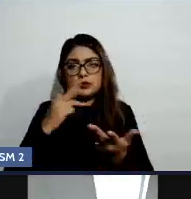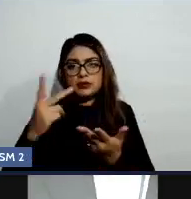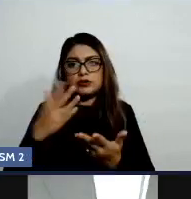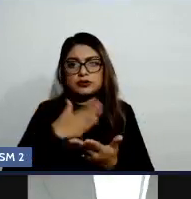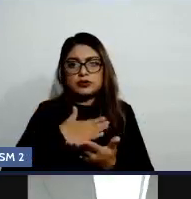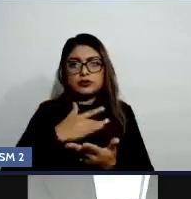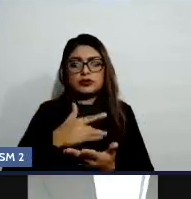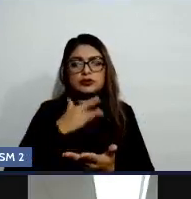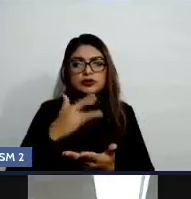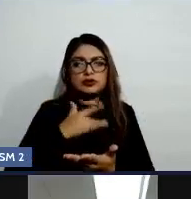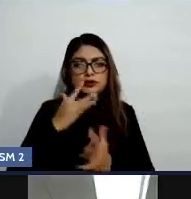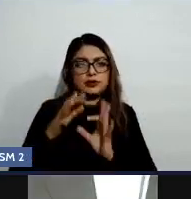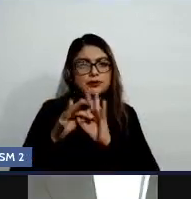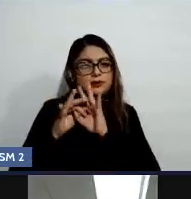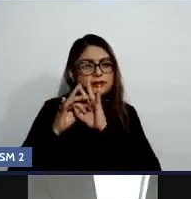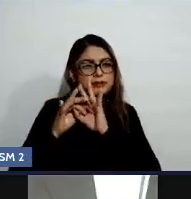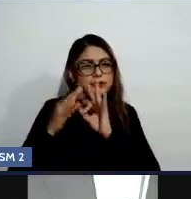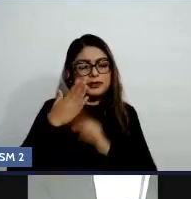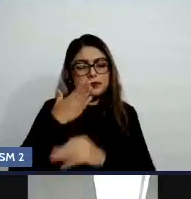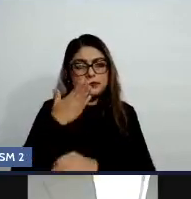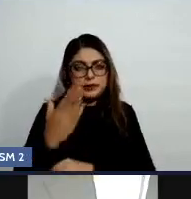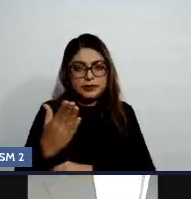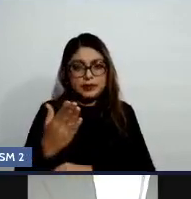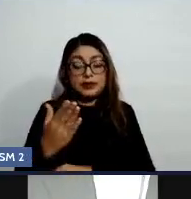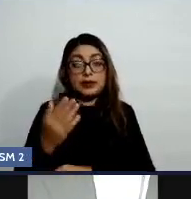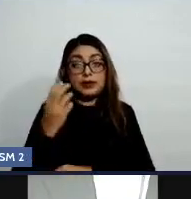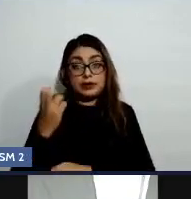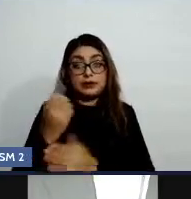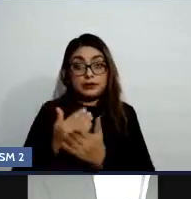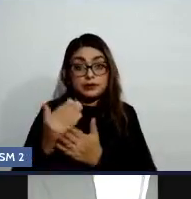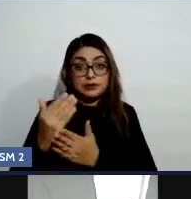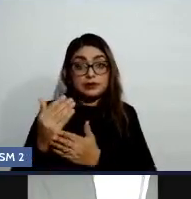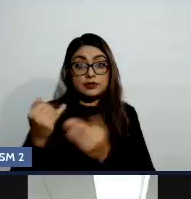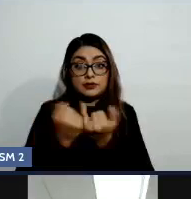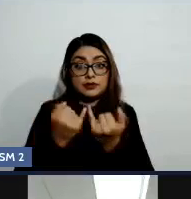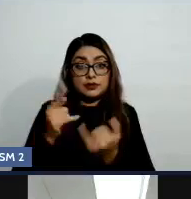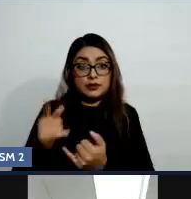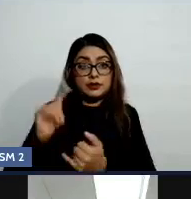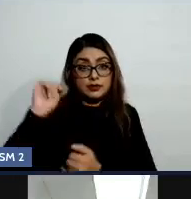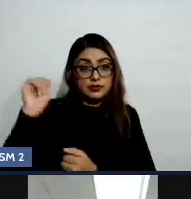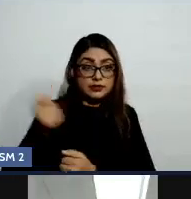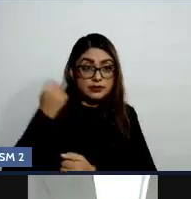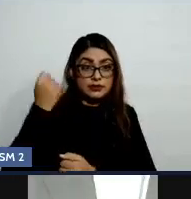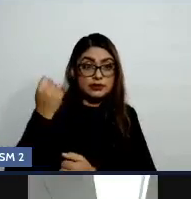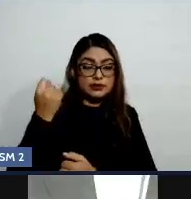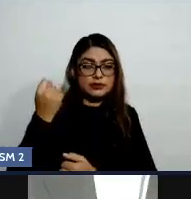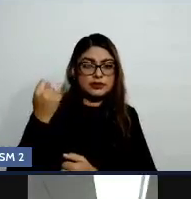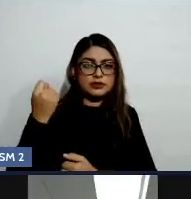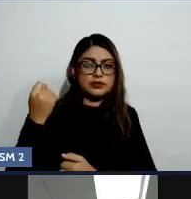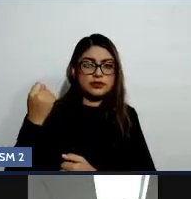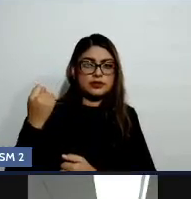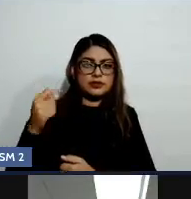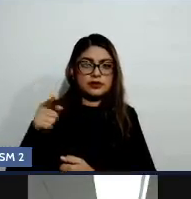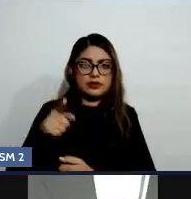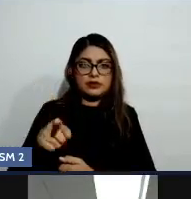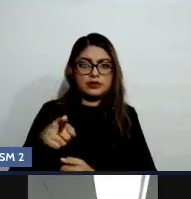comunitario, el uso de la tecnología con límite, el leer,